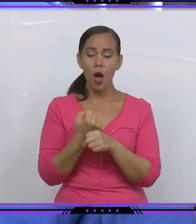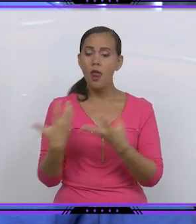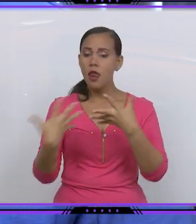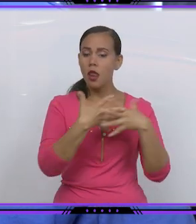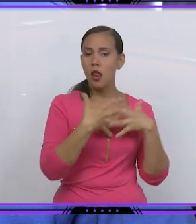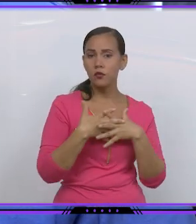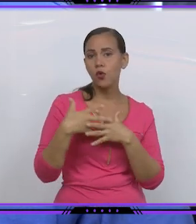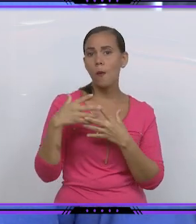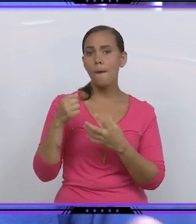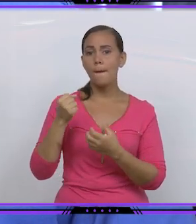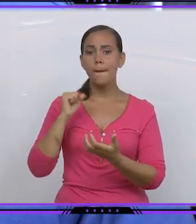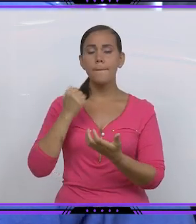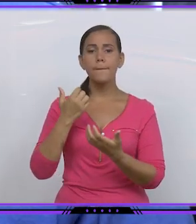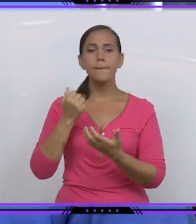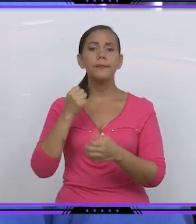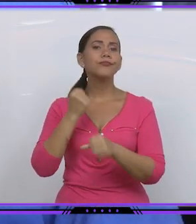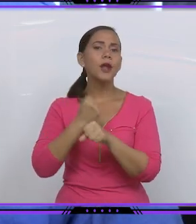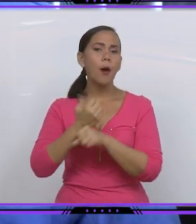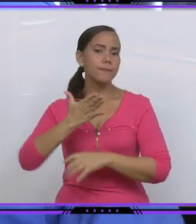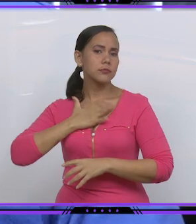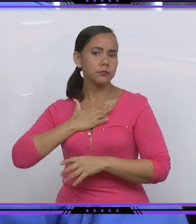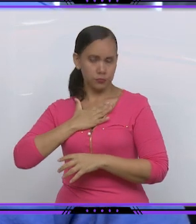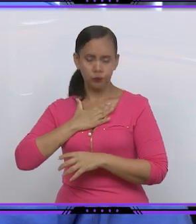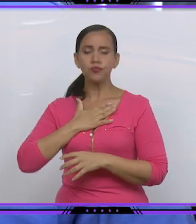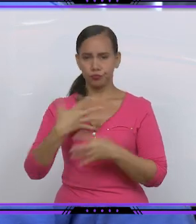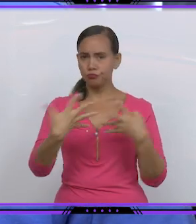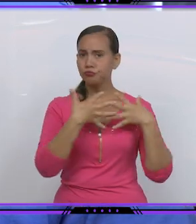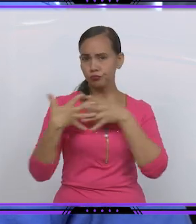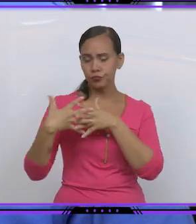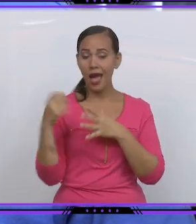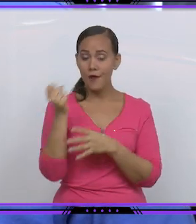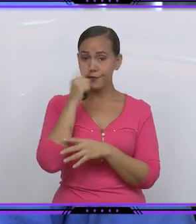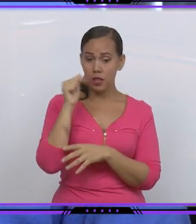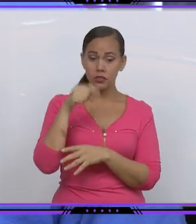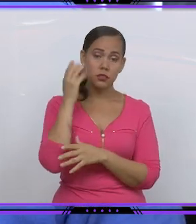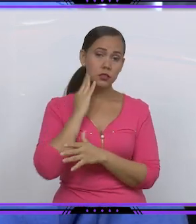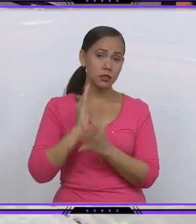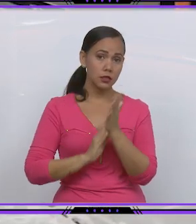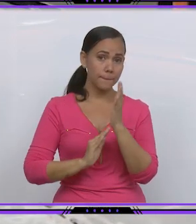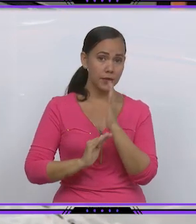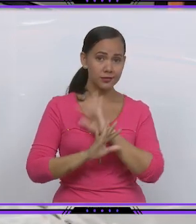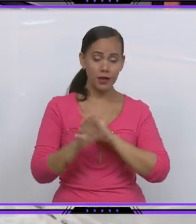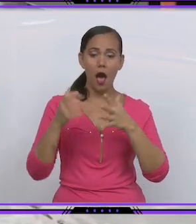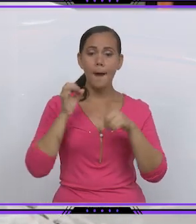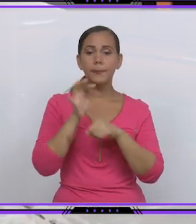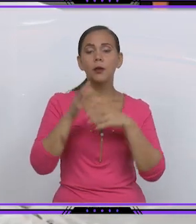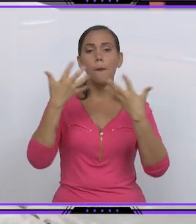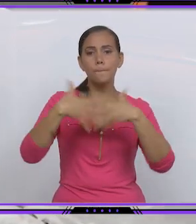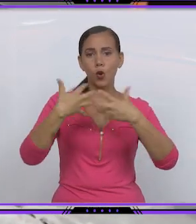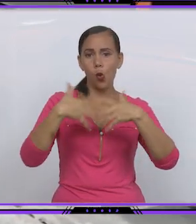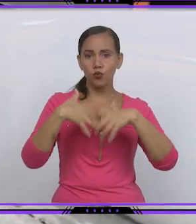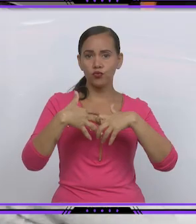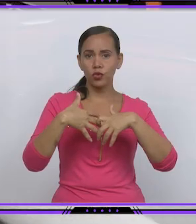para la producción de sanitarios. De hecho, a finales de este mes ya comenzamos a producirle el producto nuestro, el